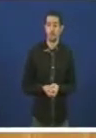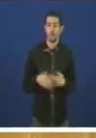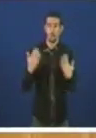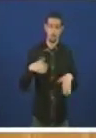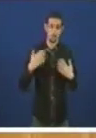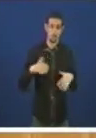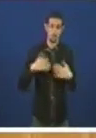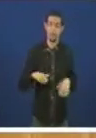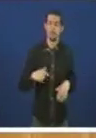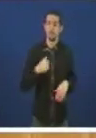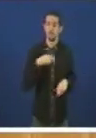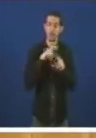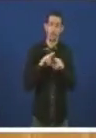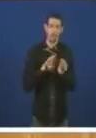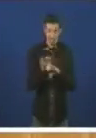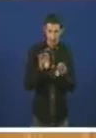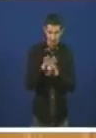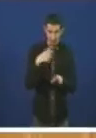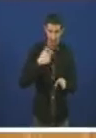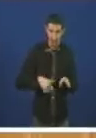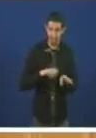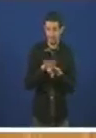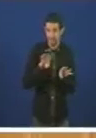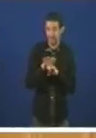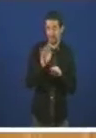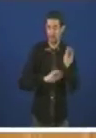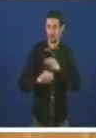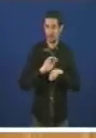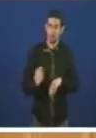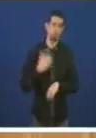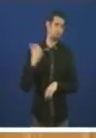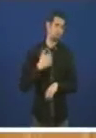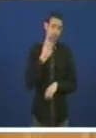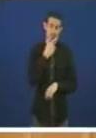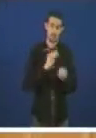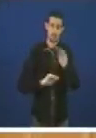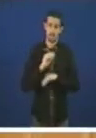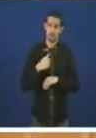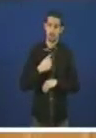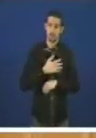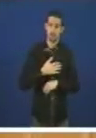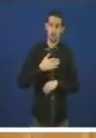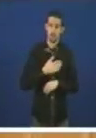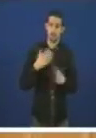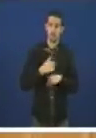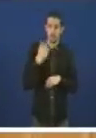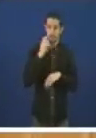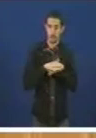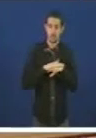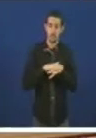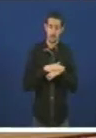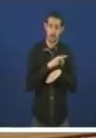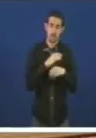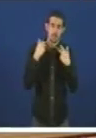Claro É demagóxico Molesta-me as unanimidades Estou incómodo Non, senhora deputada